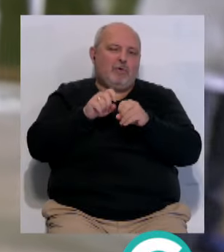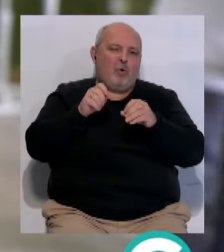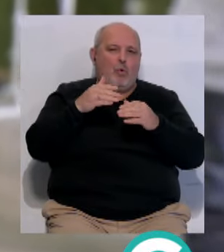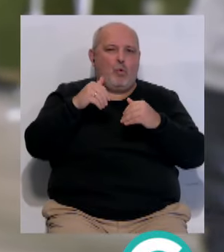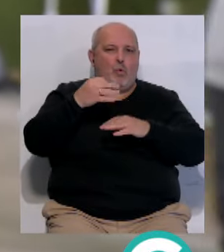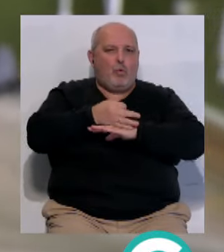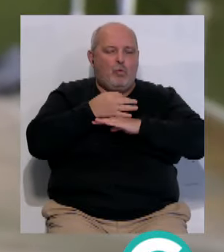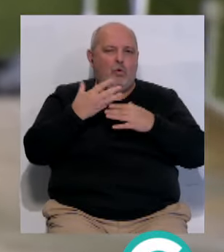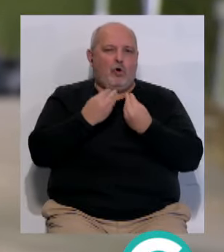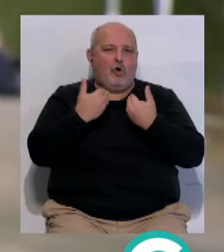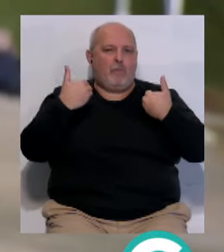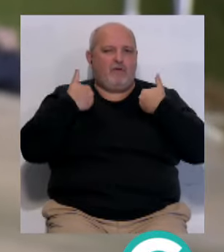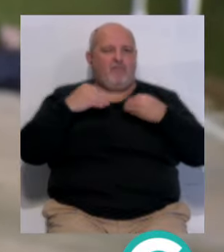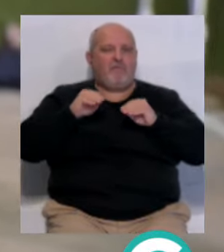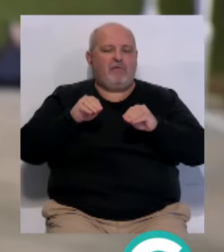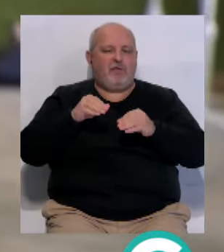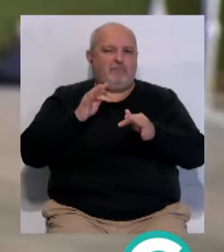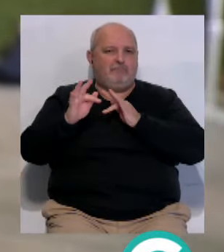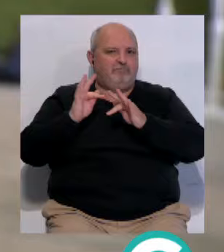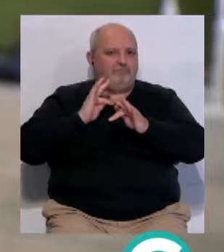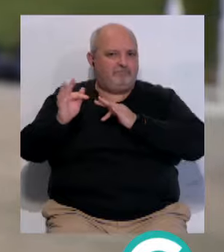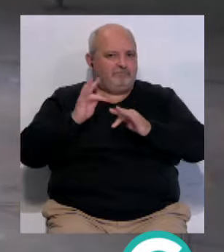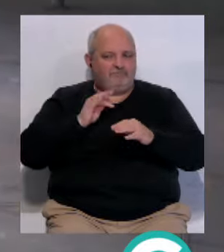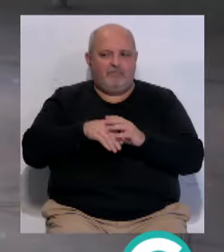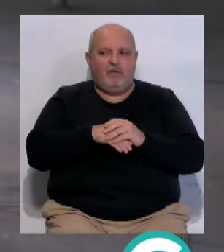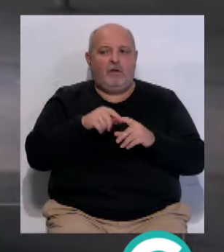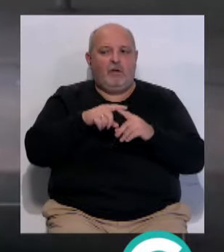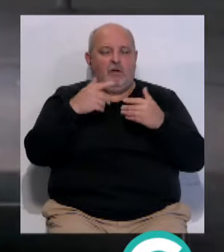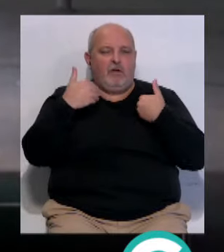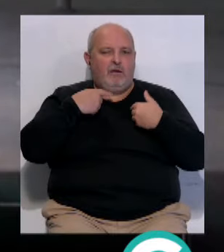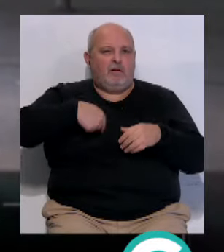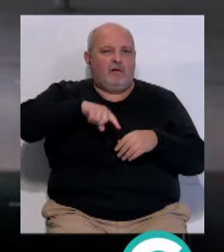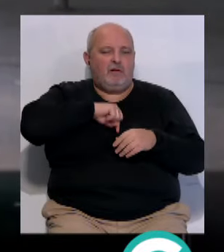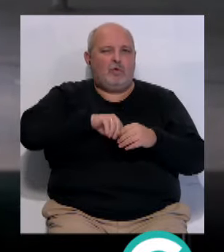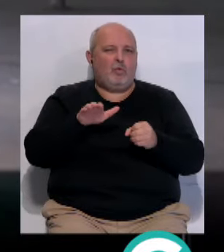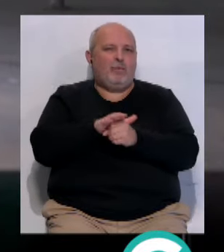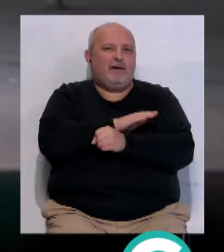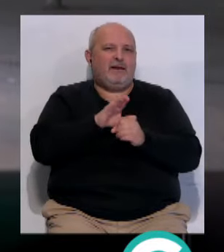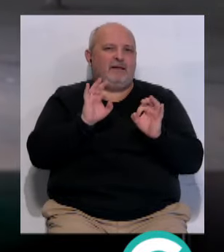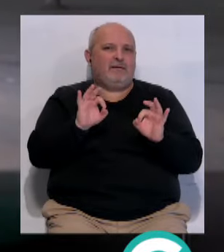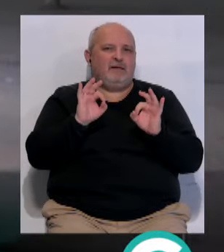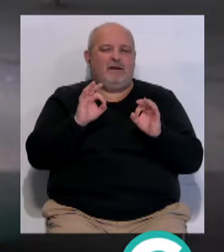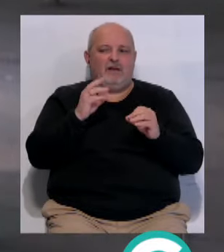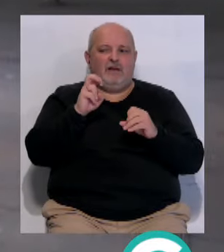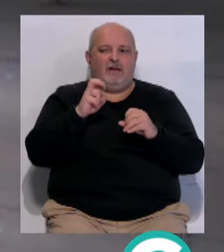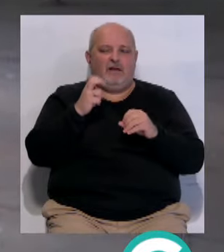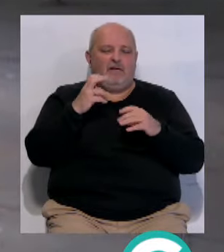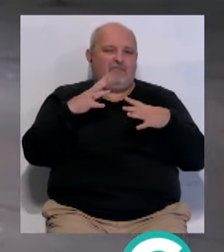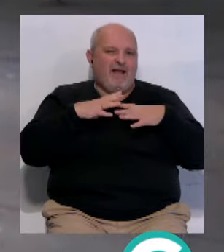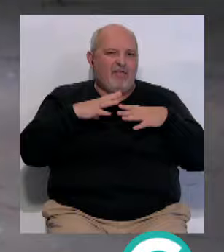formación en corresponsabilidad... ...entre otros mecanismos. Es muy importante para nosotros... ...cubrir sobre todo... ...lo que son las